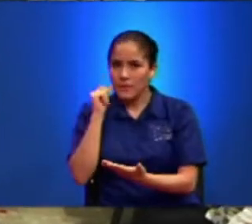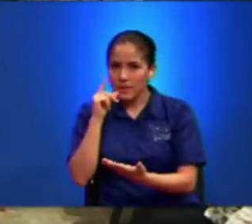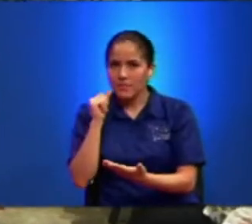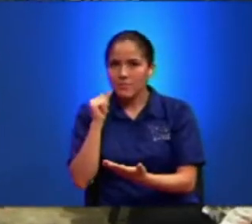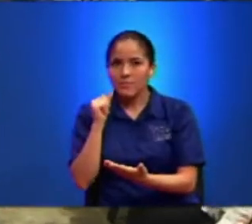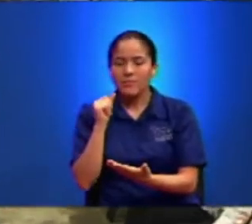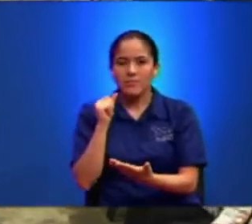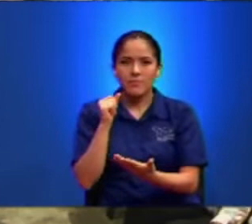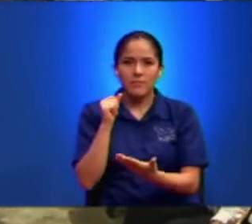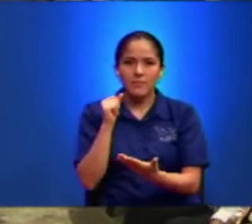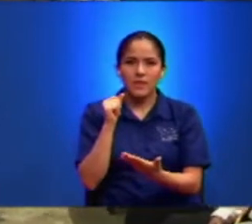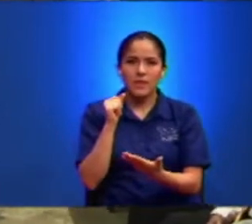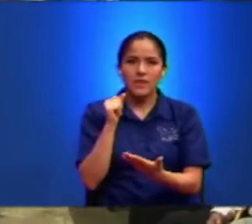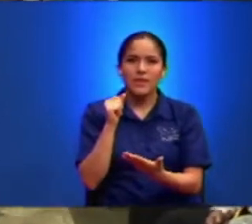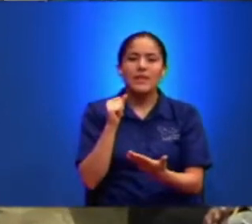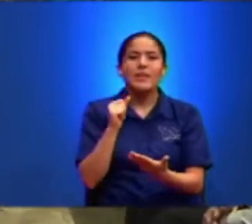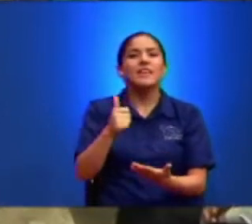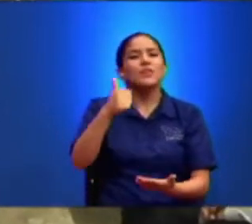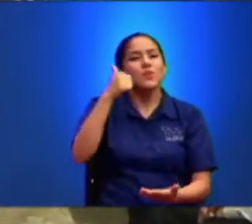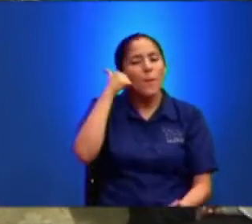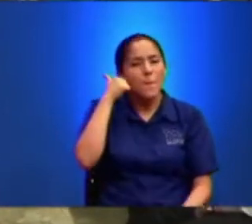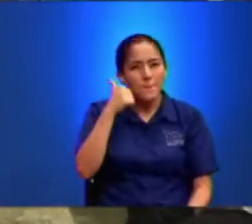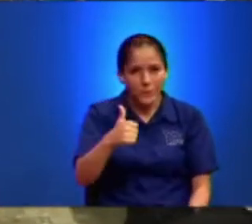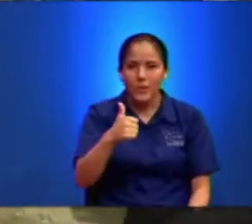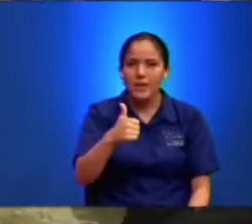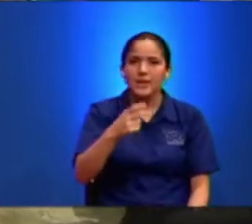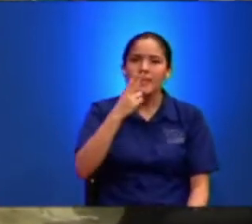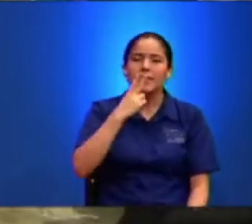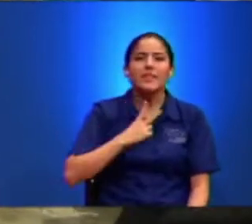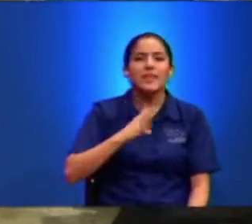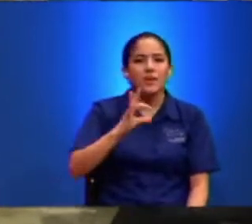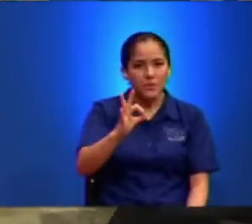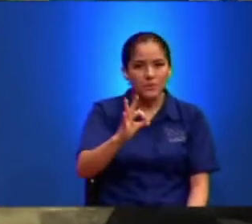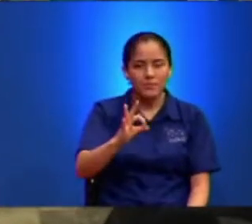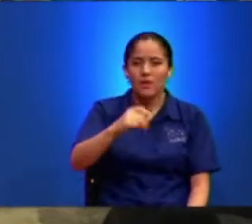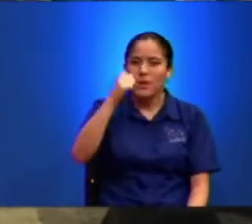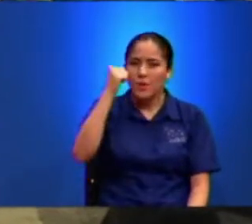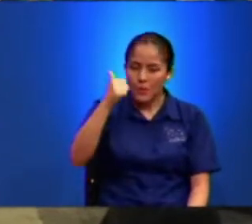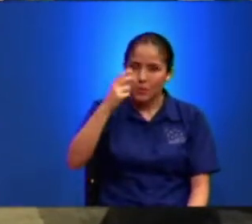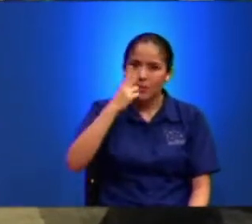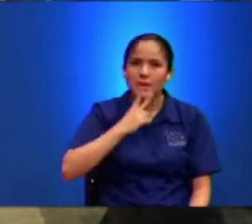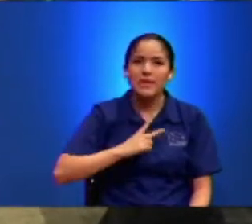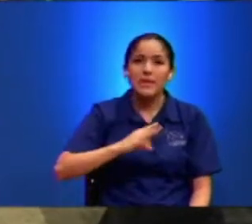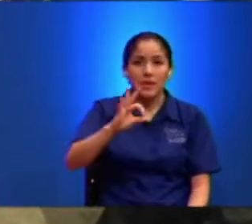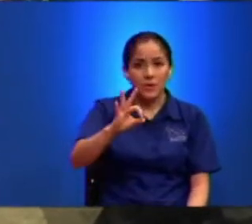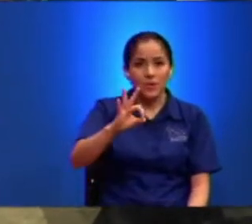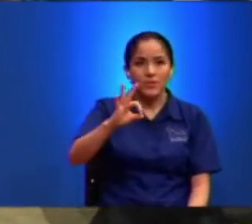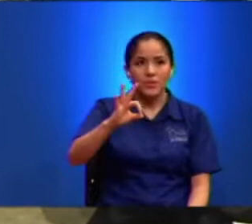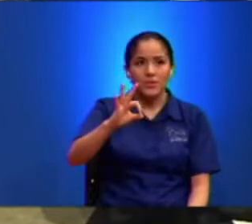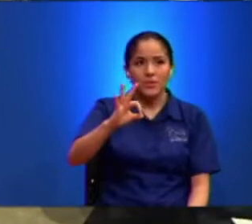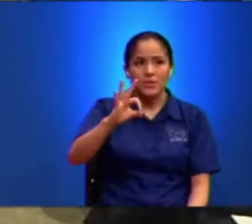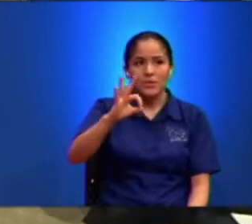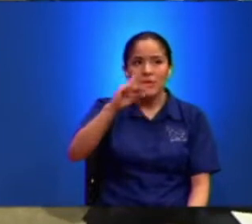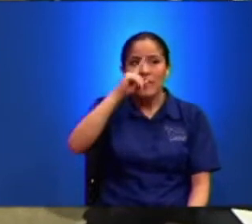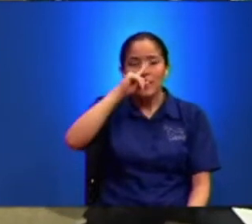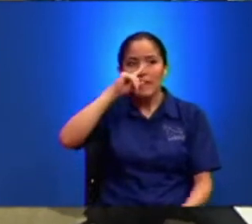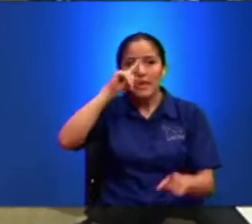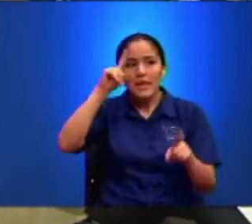Mire Ha Sido Un Buen Hijo Un Buen Hijo Y También Ha Sido Un Buen Esposo